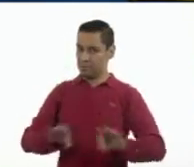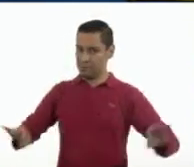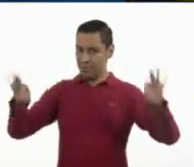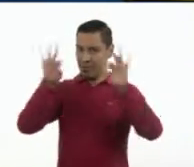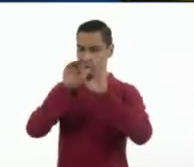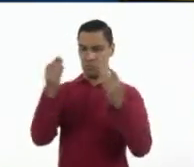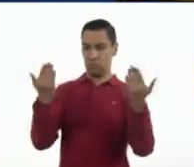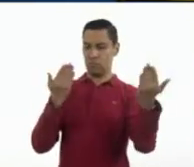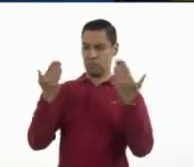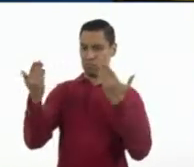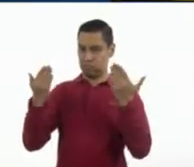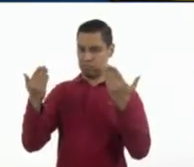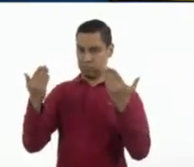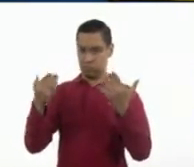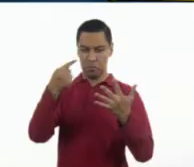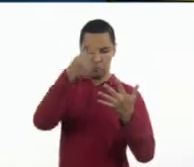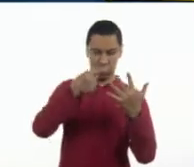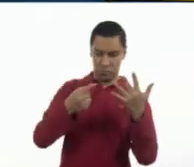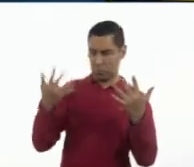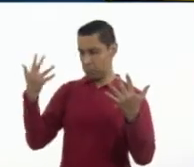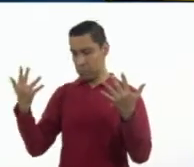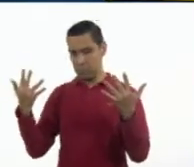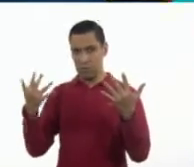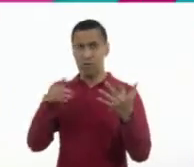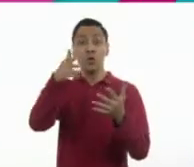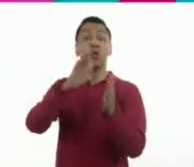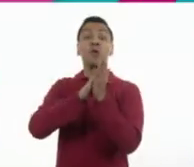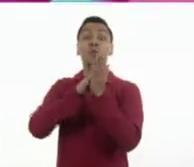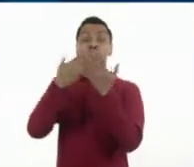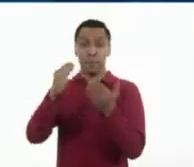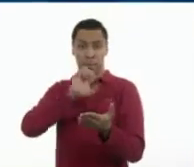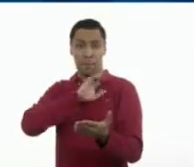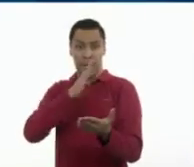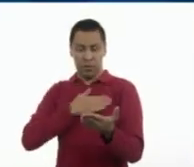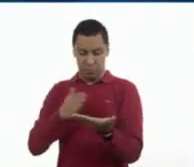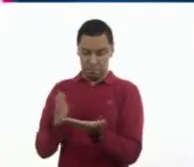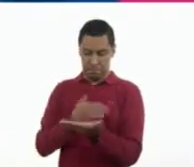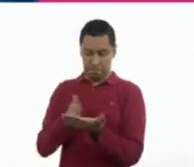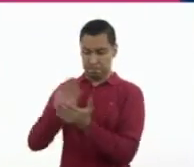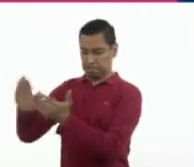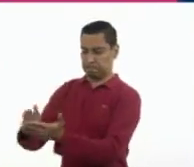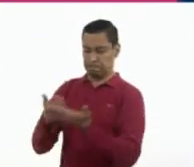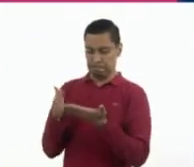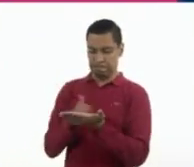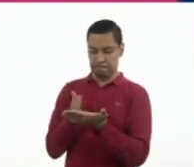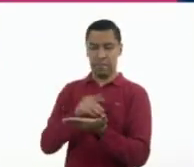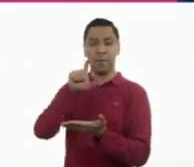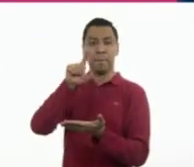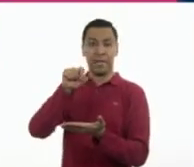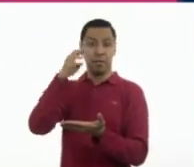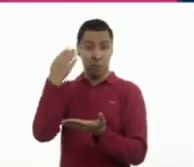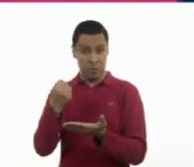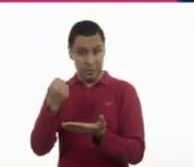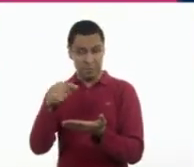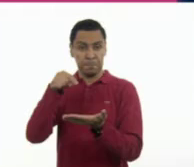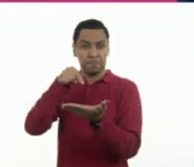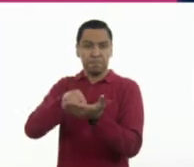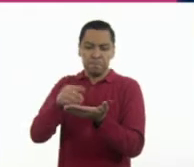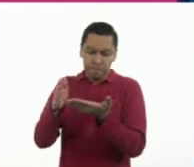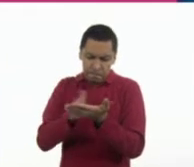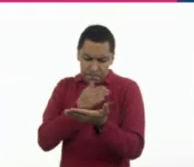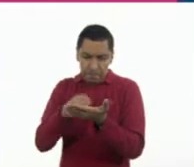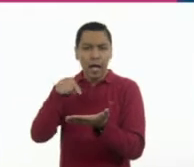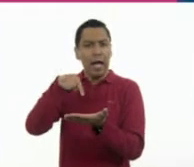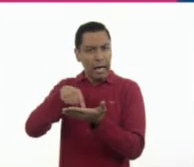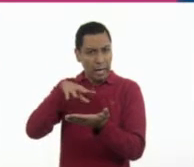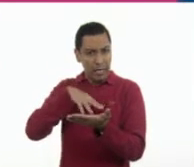que vayan viendo sus partes. Recuerden consultar su libro de español en la página 29. Ahí encontrarán estas y otras